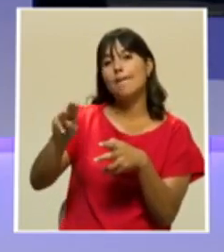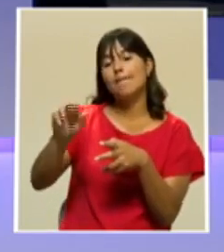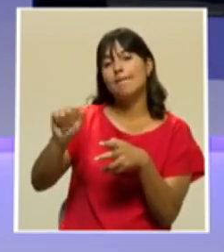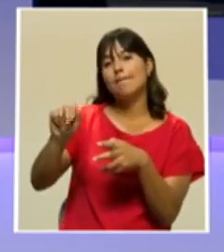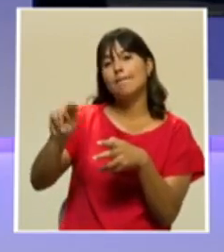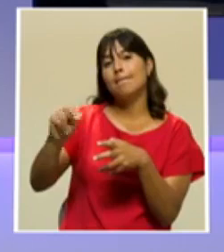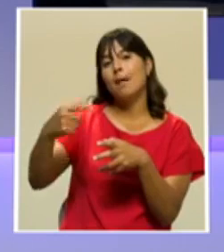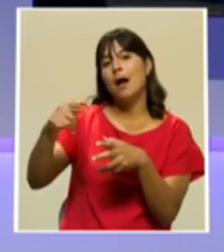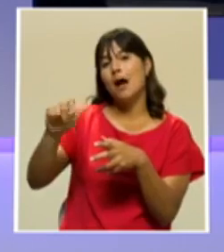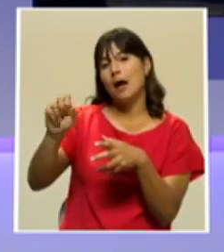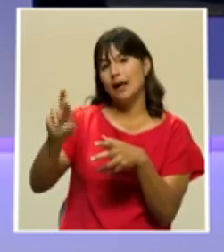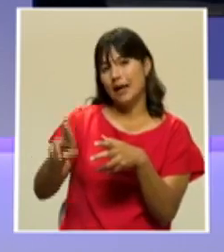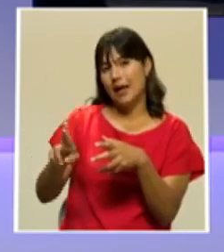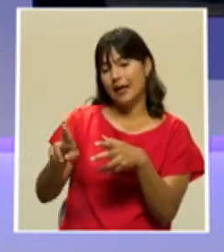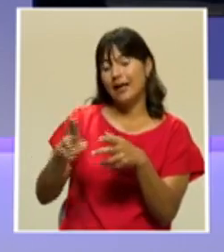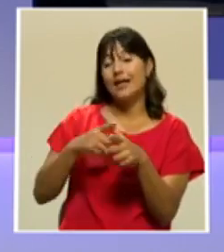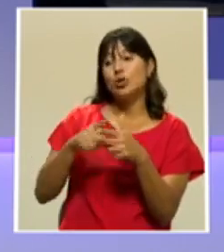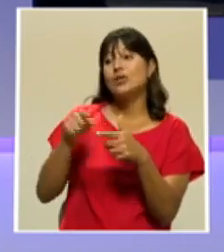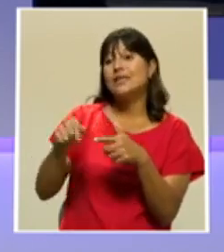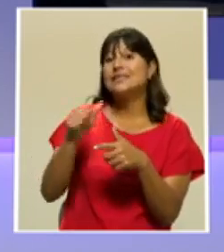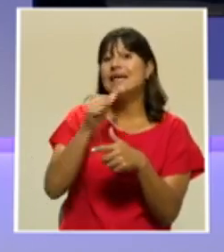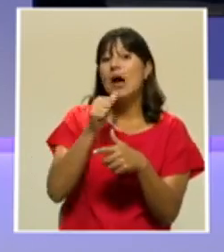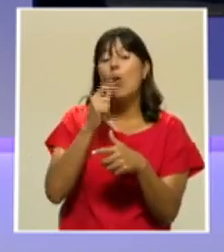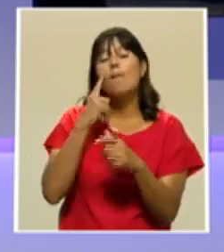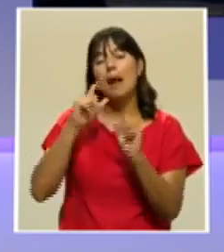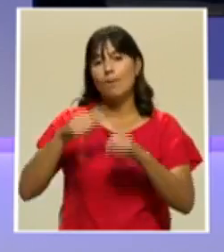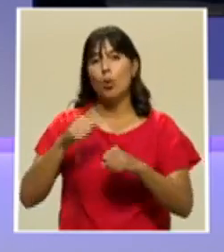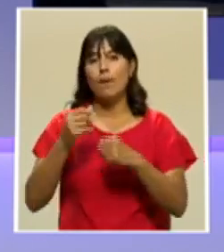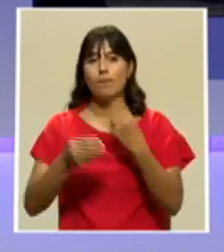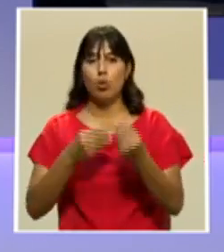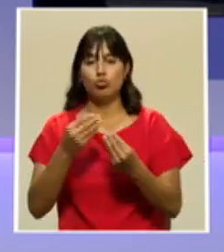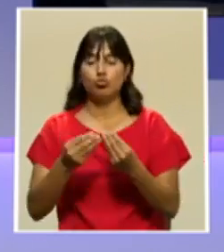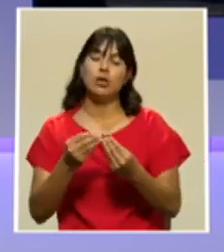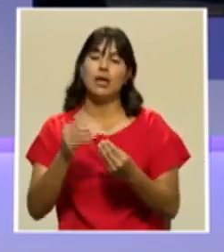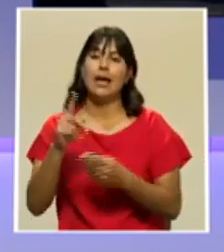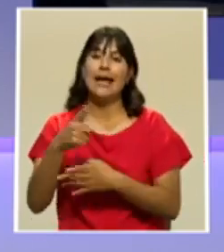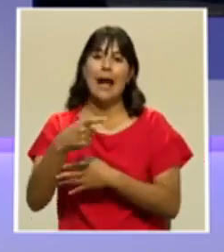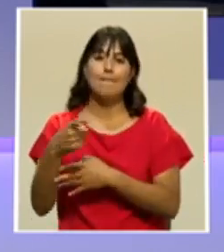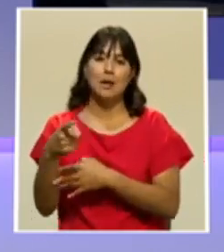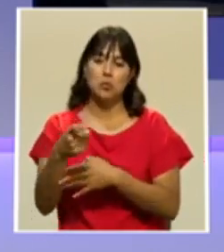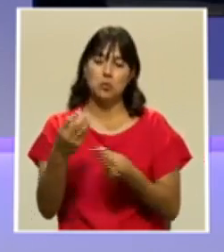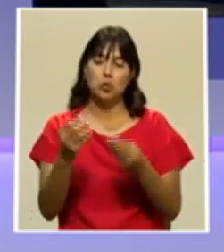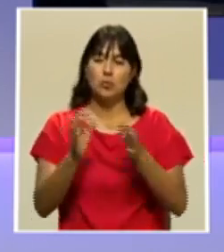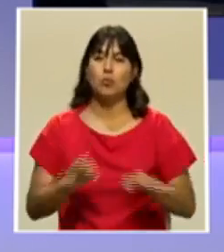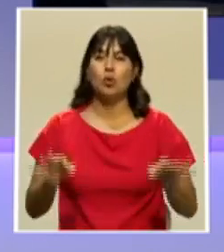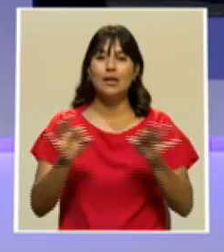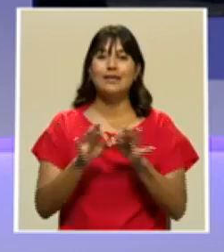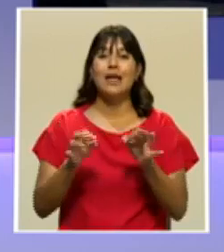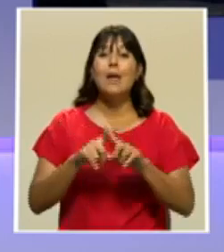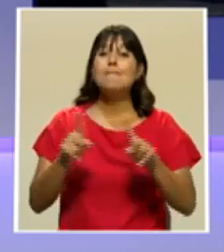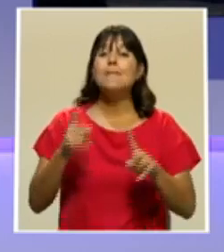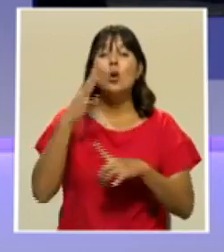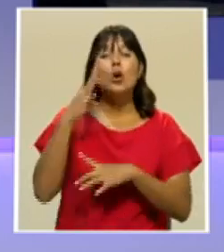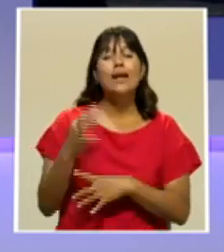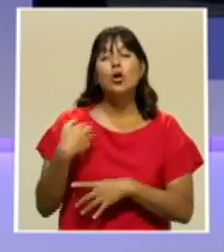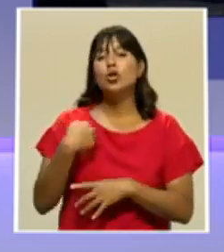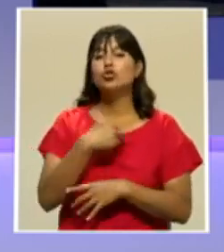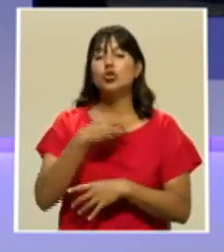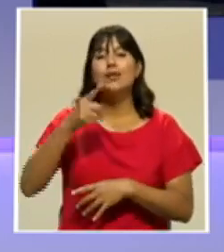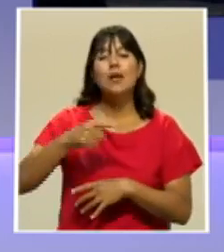del camarón. Pero creo que tenemos que pensar que estamos